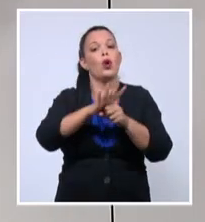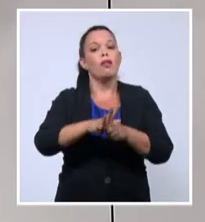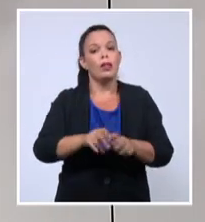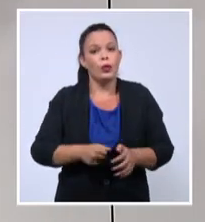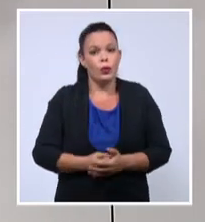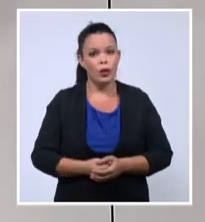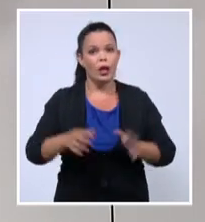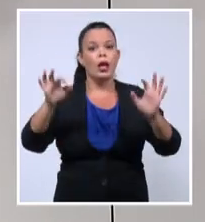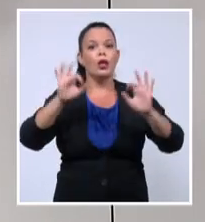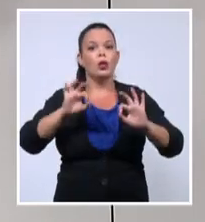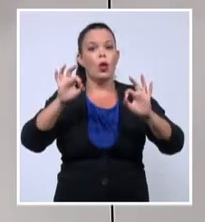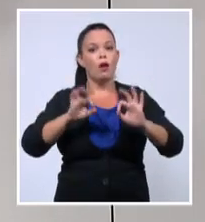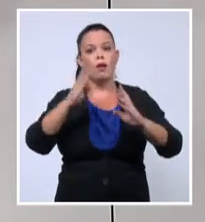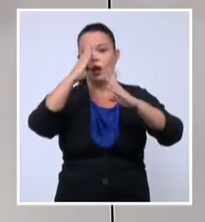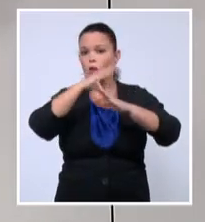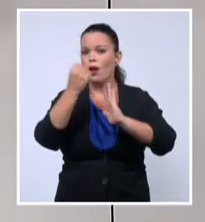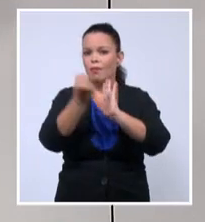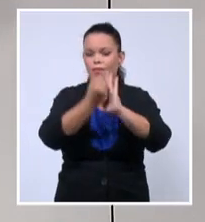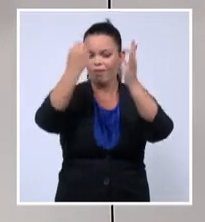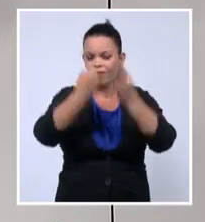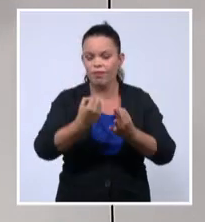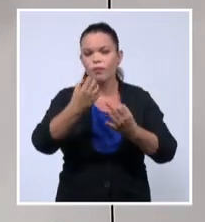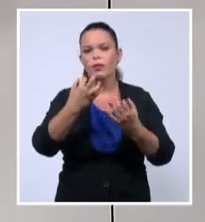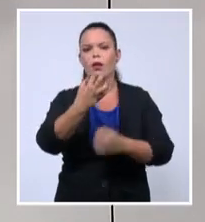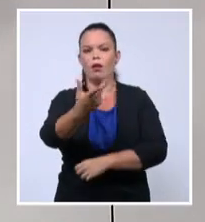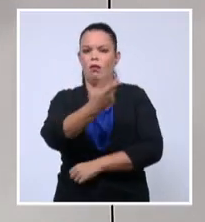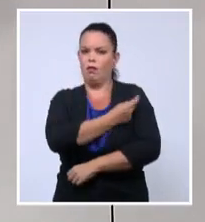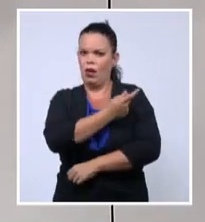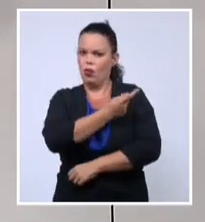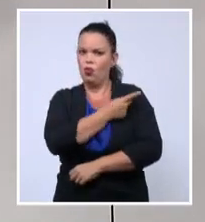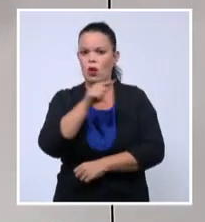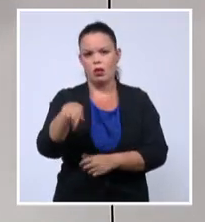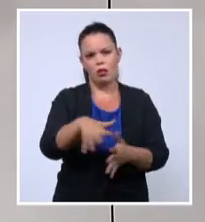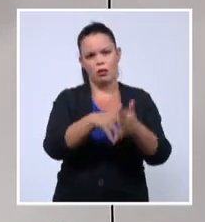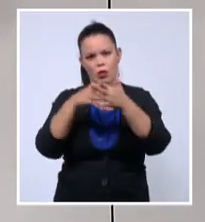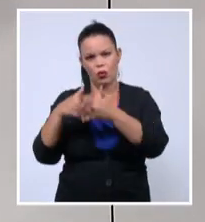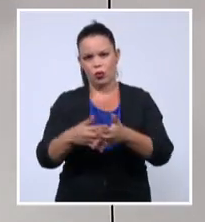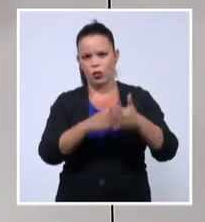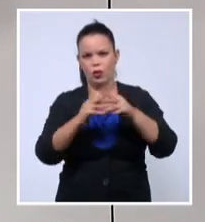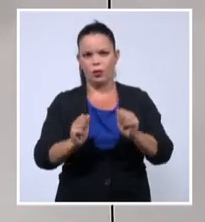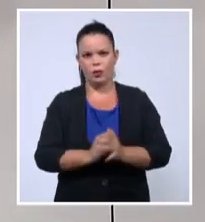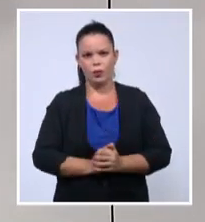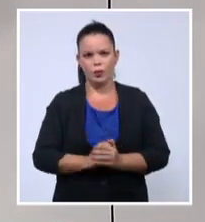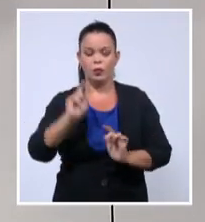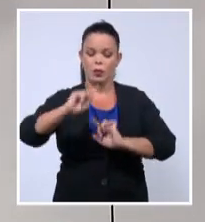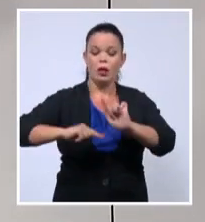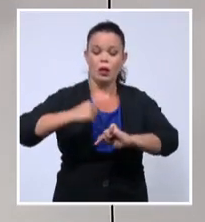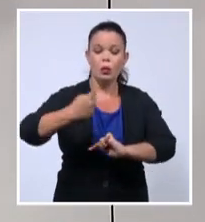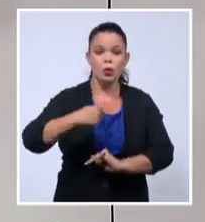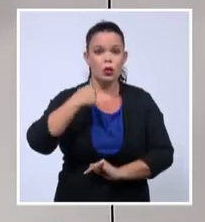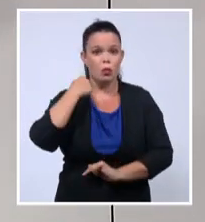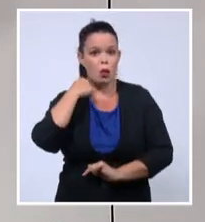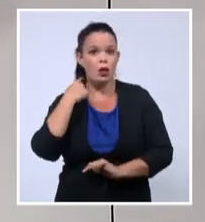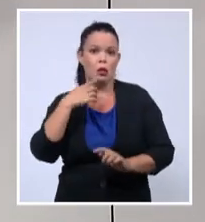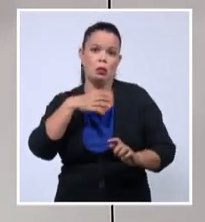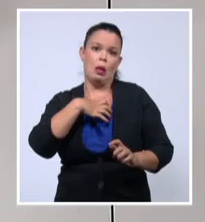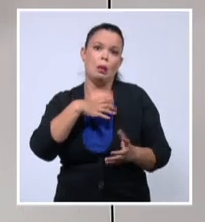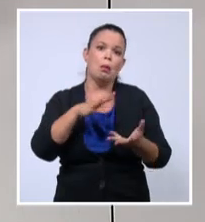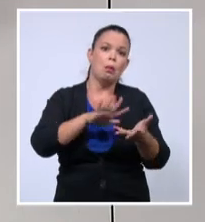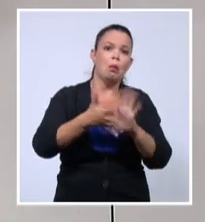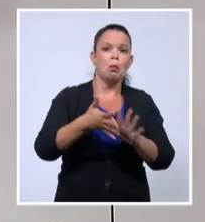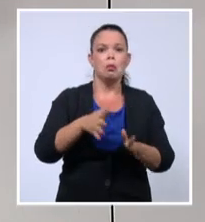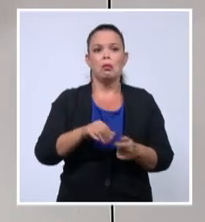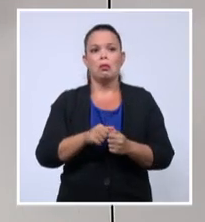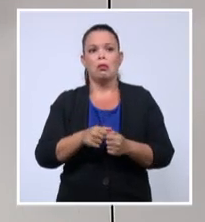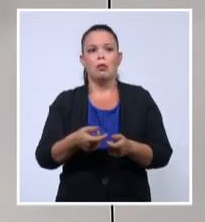la administración Trump antes de salir de la presidencia. Durante el 2021 apenas se dispondrán de unos pocos millones de dosis de la vacuna